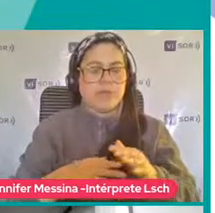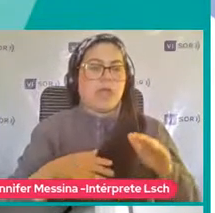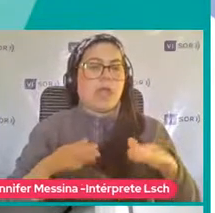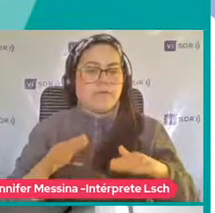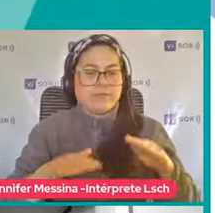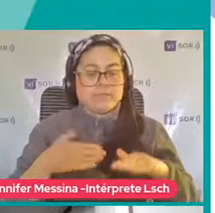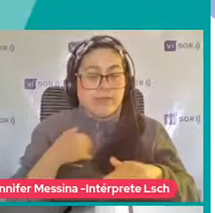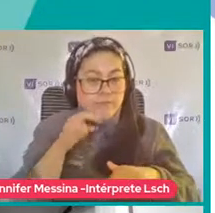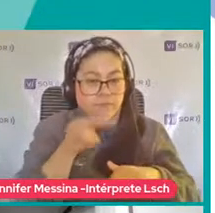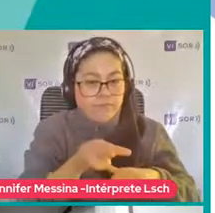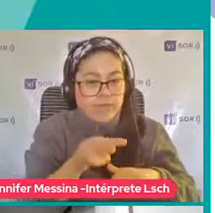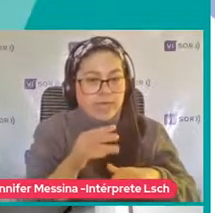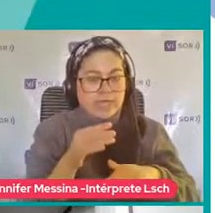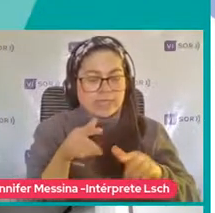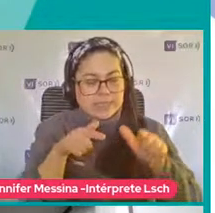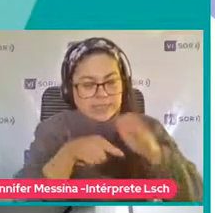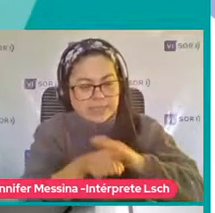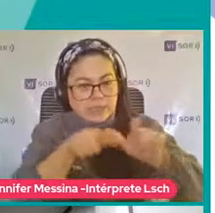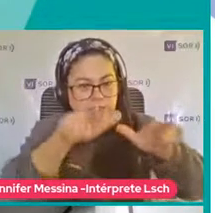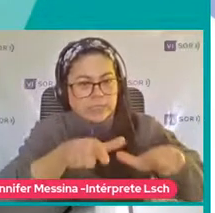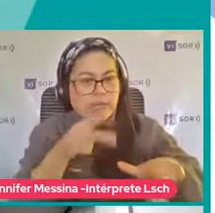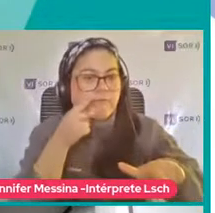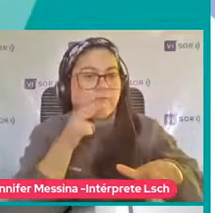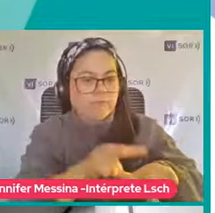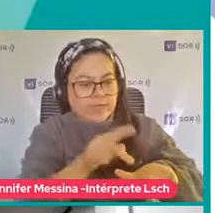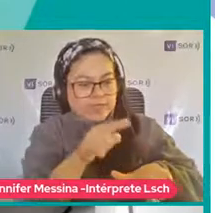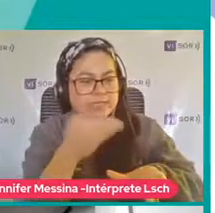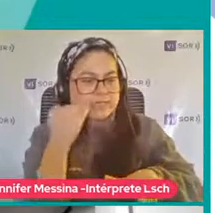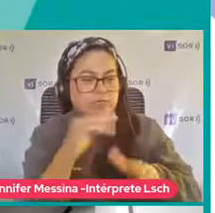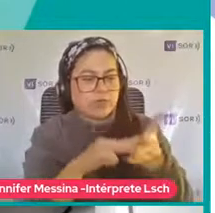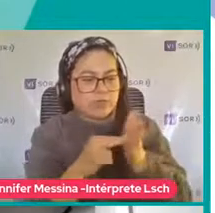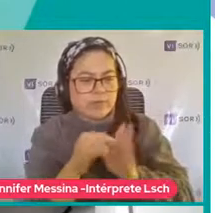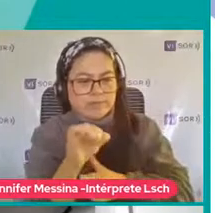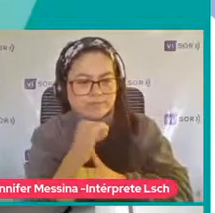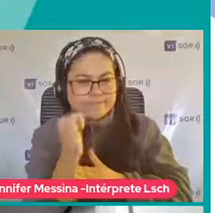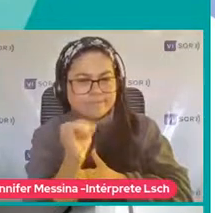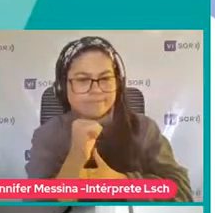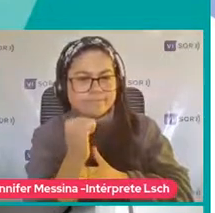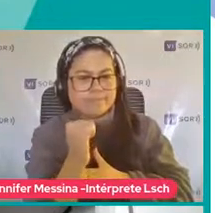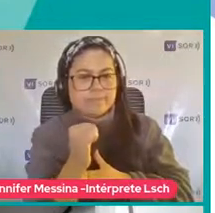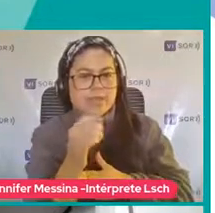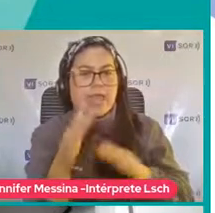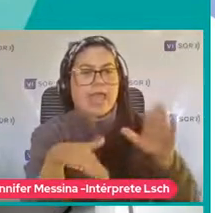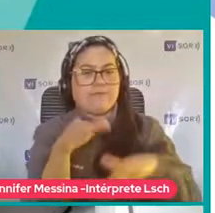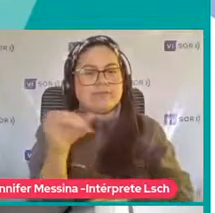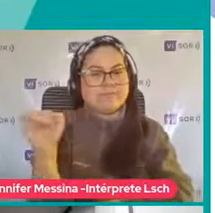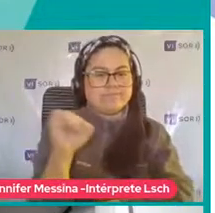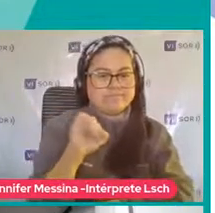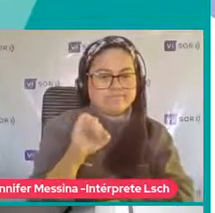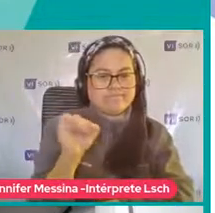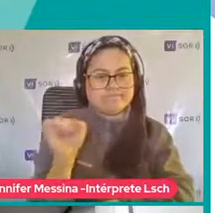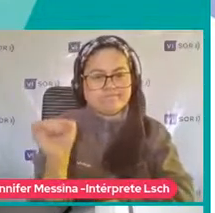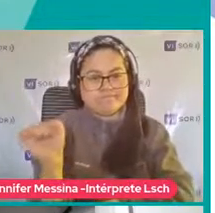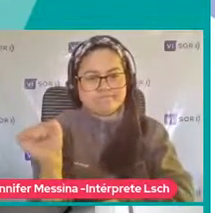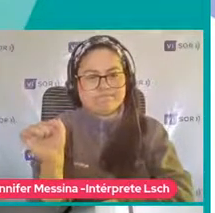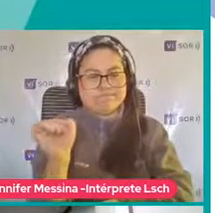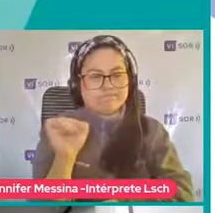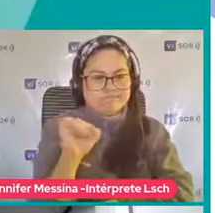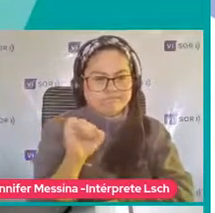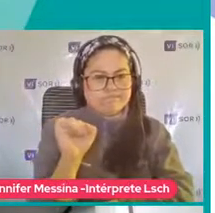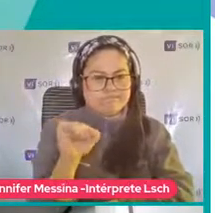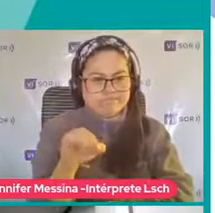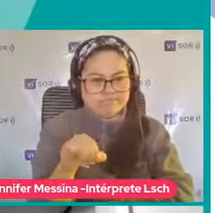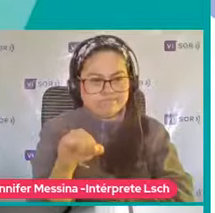vemos Generalmente En el aula Con los niños Manifestada Con un balanceo De su propio Cuerpo